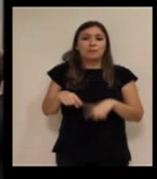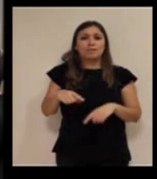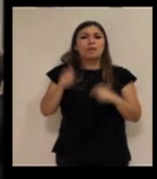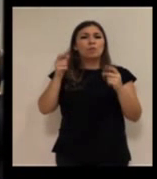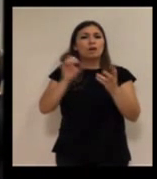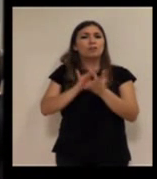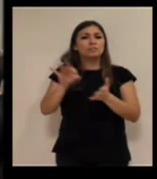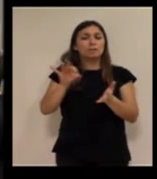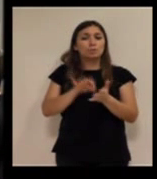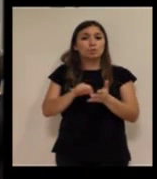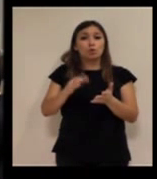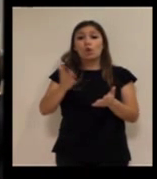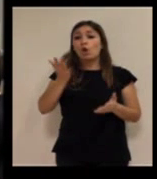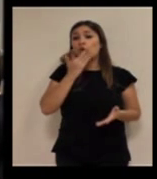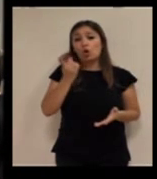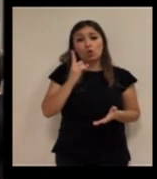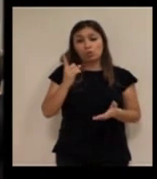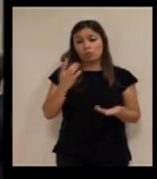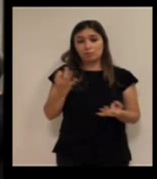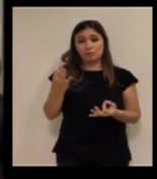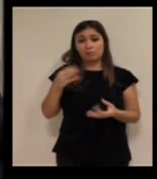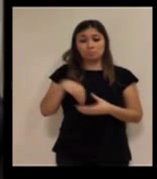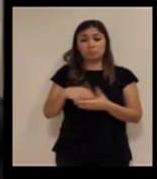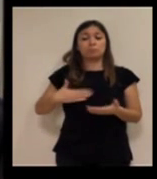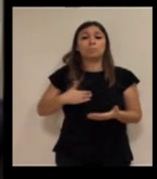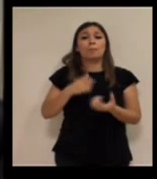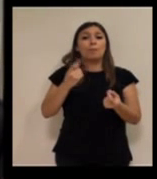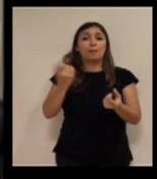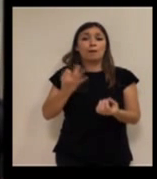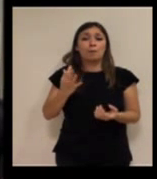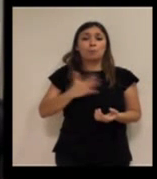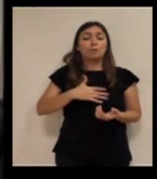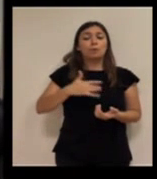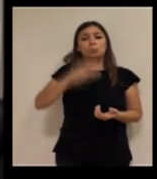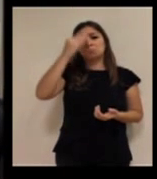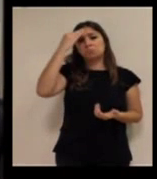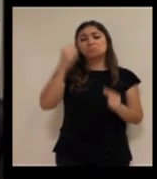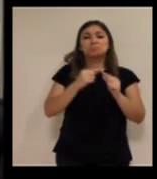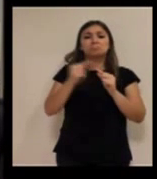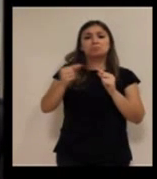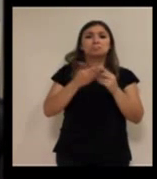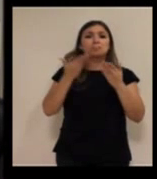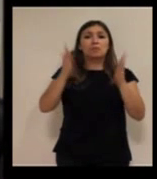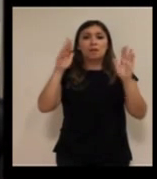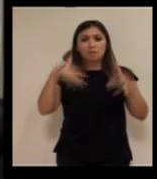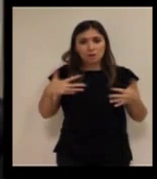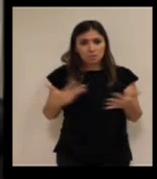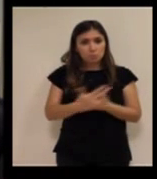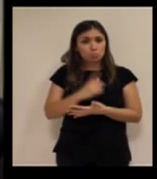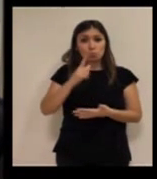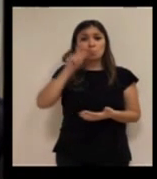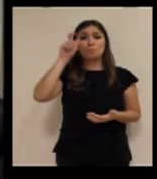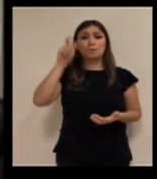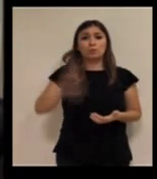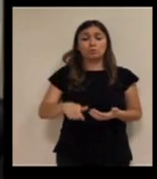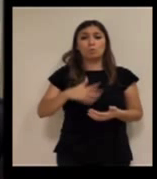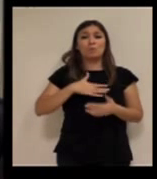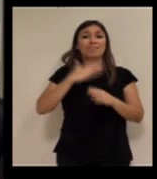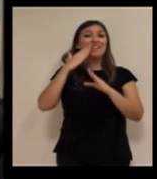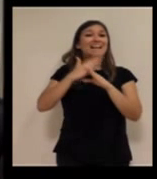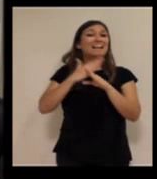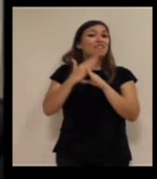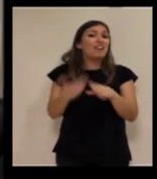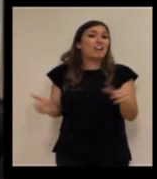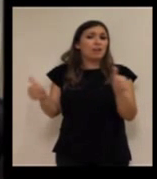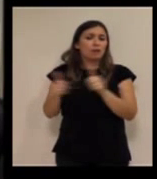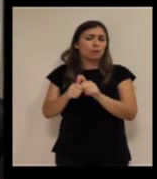poco por... Quien prescribe el servicio desconoce las funcionalidades y a lo mejor prescribe una teleasistencia y es una persona que